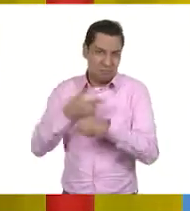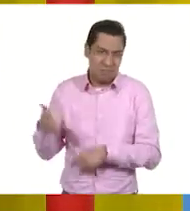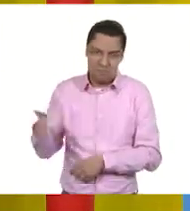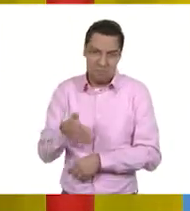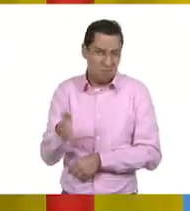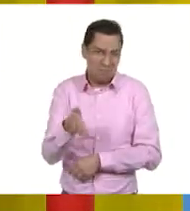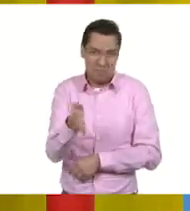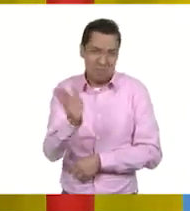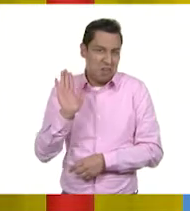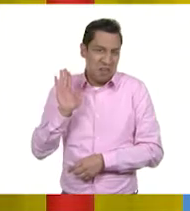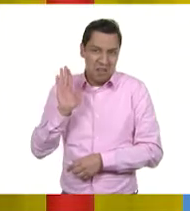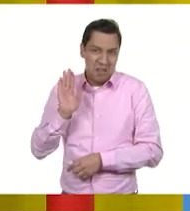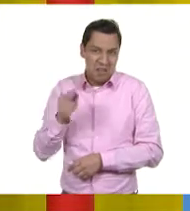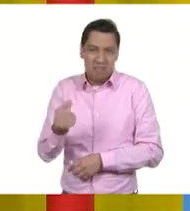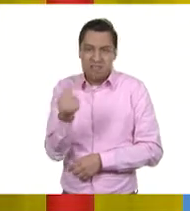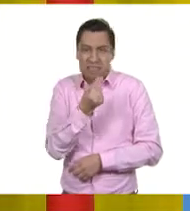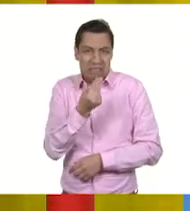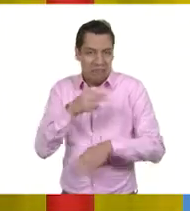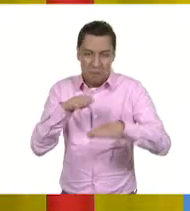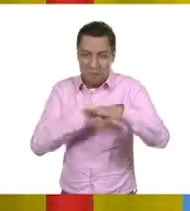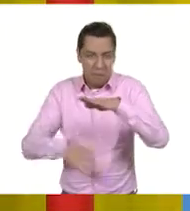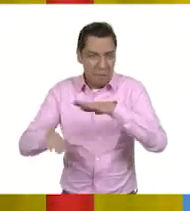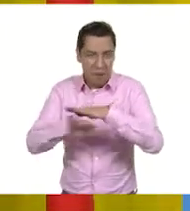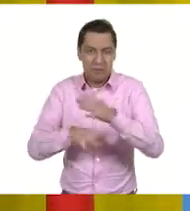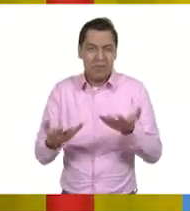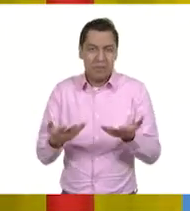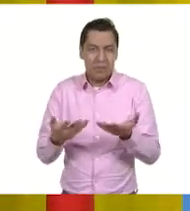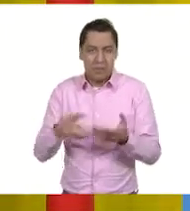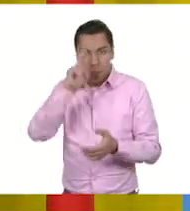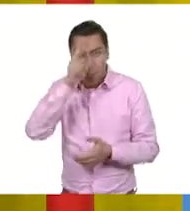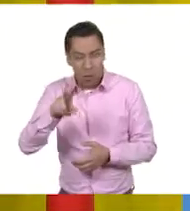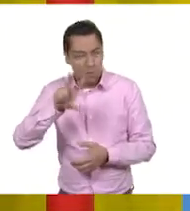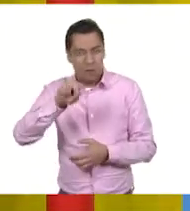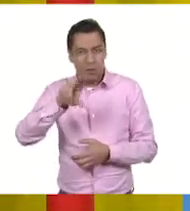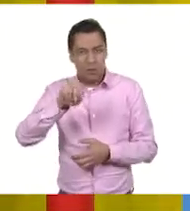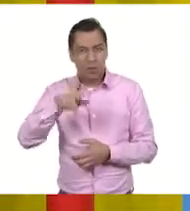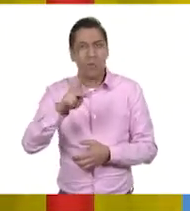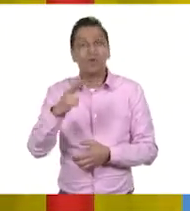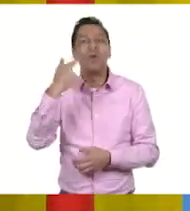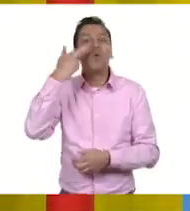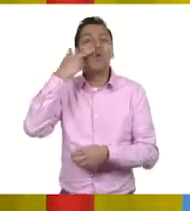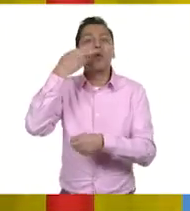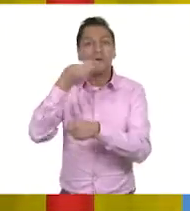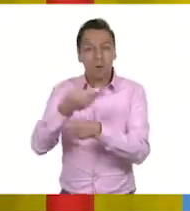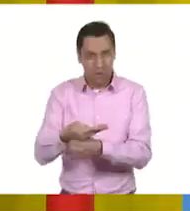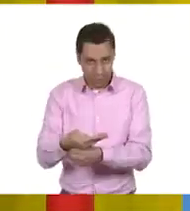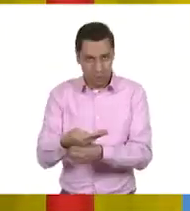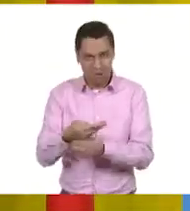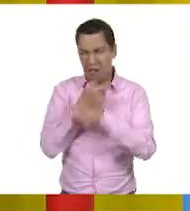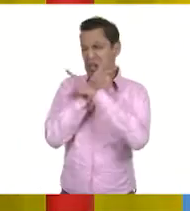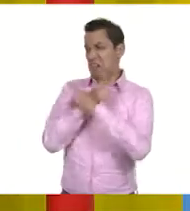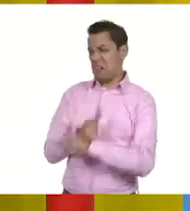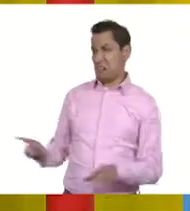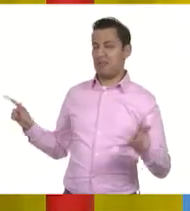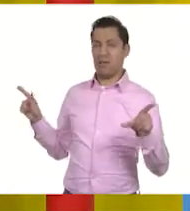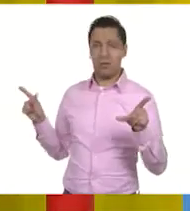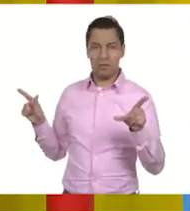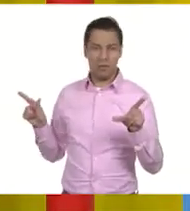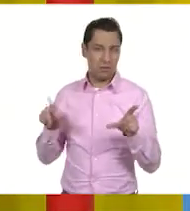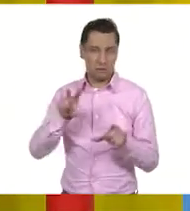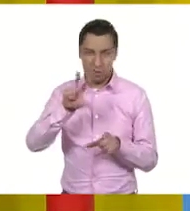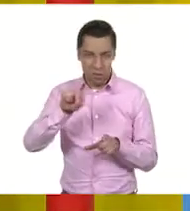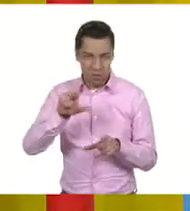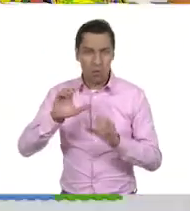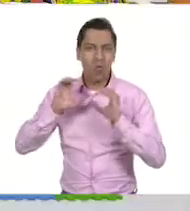Pues esa necesidad básica se va a ver afectada. Pero si lo hiciéramos responsablemente tal vez pueda cambiar la situación en el planeta.